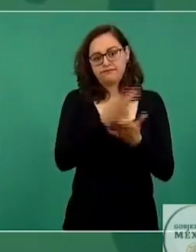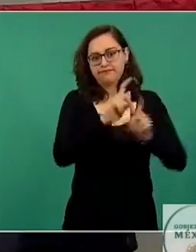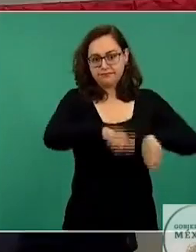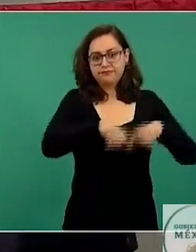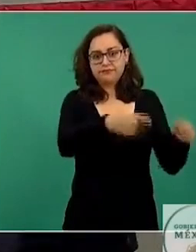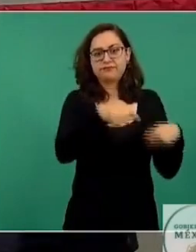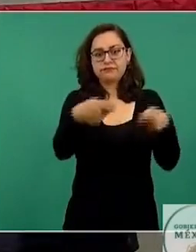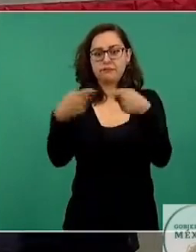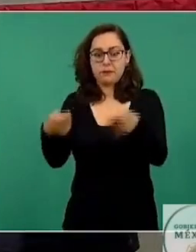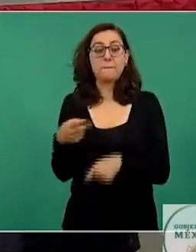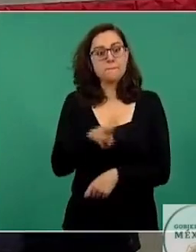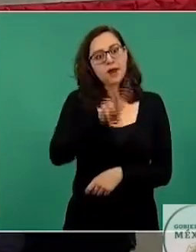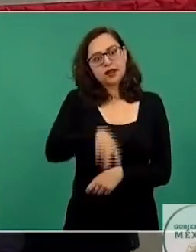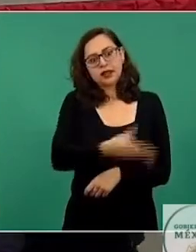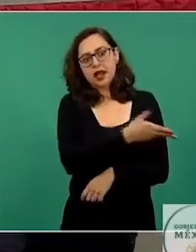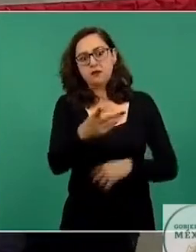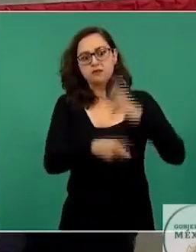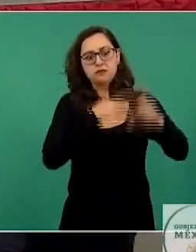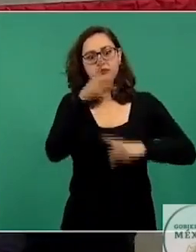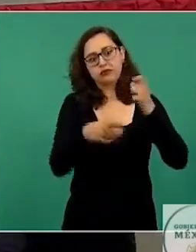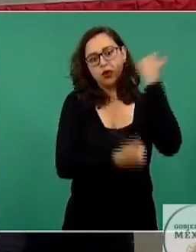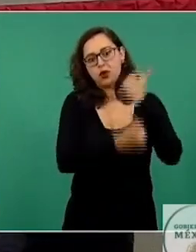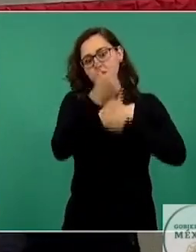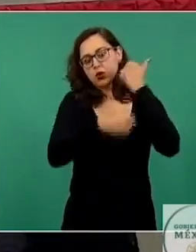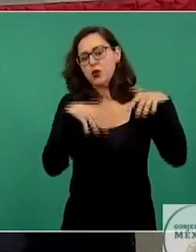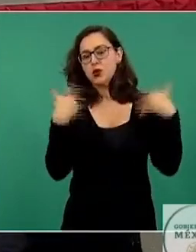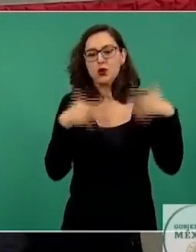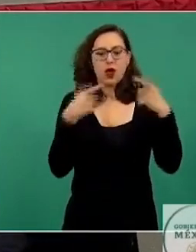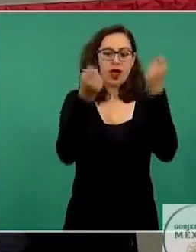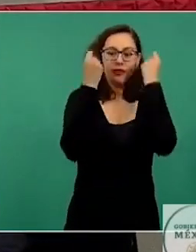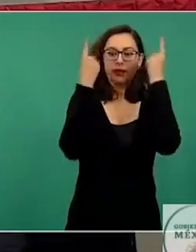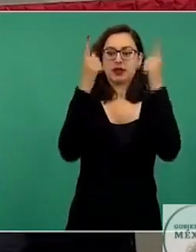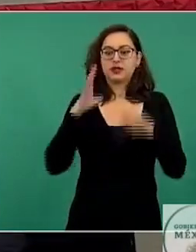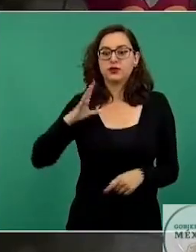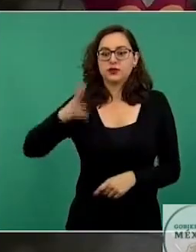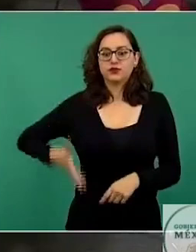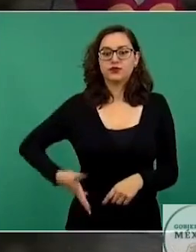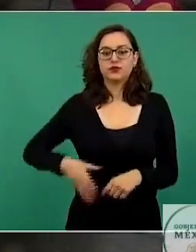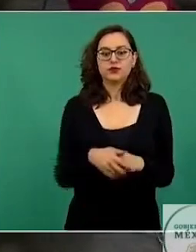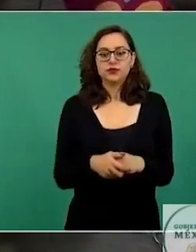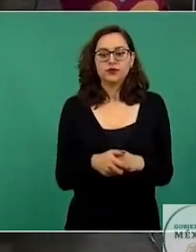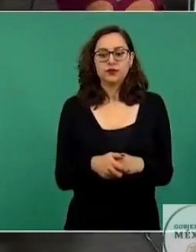de lo que hicieron nuestros deportistas, todas las